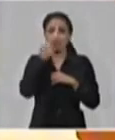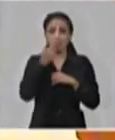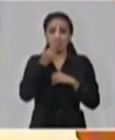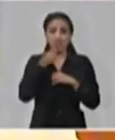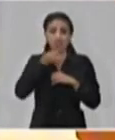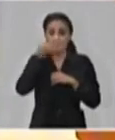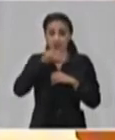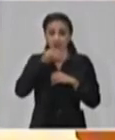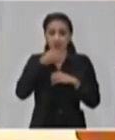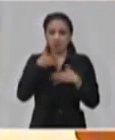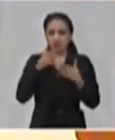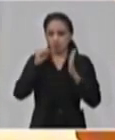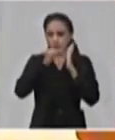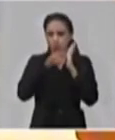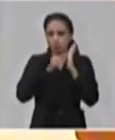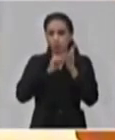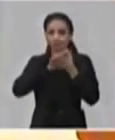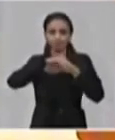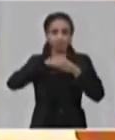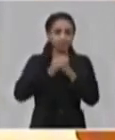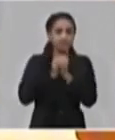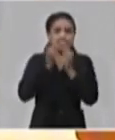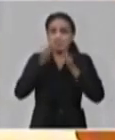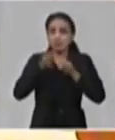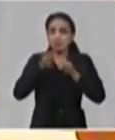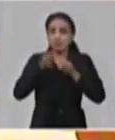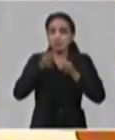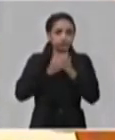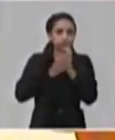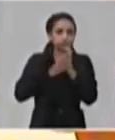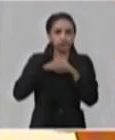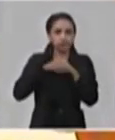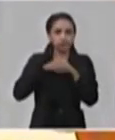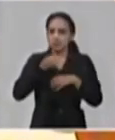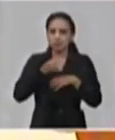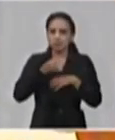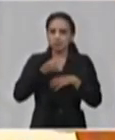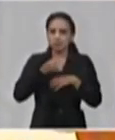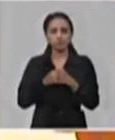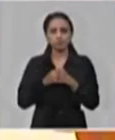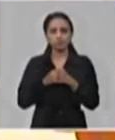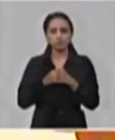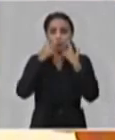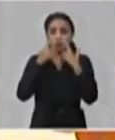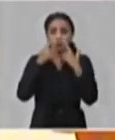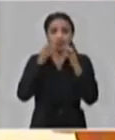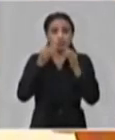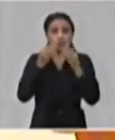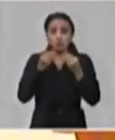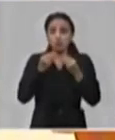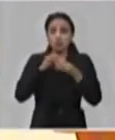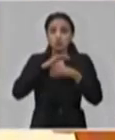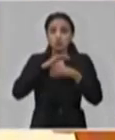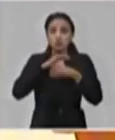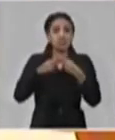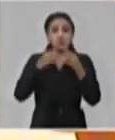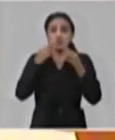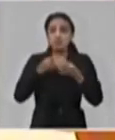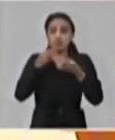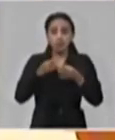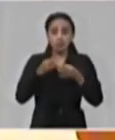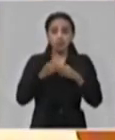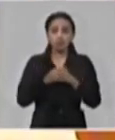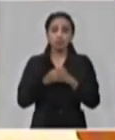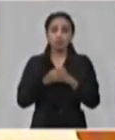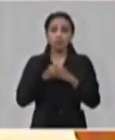lavarse frecuentemente las manos es algo extremadamente importante. Es decir, hacerlo con mucha frecuencia, y está